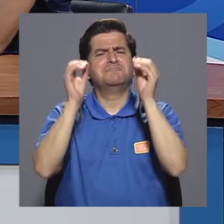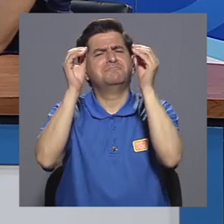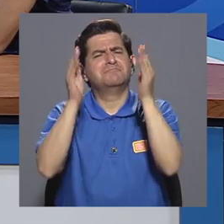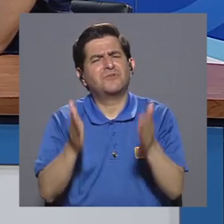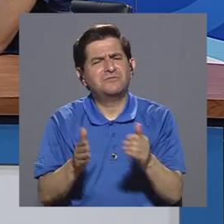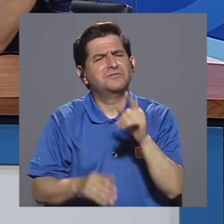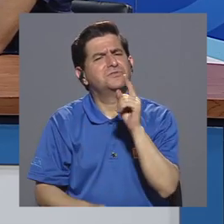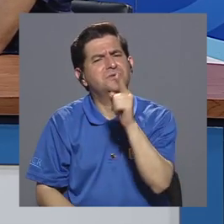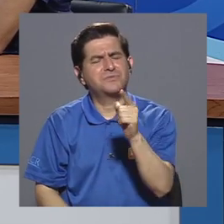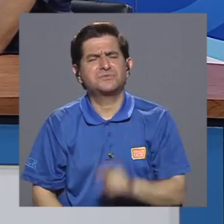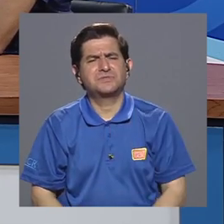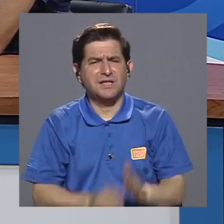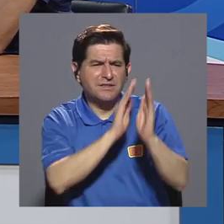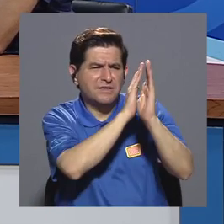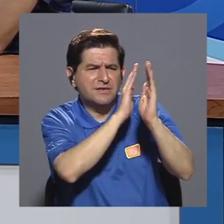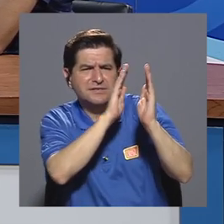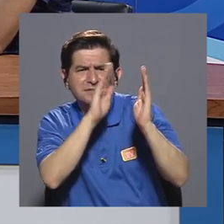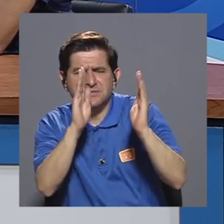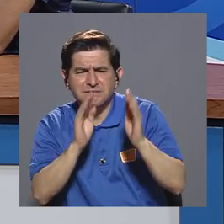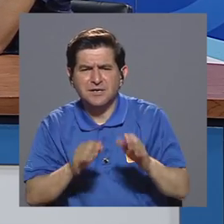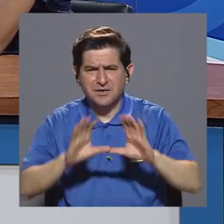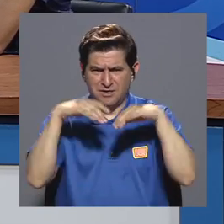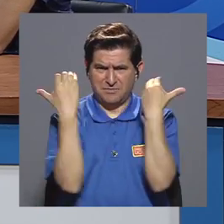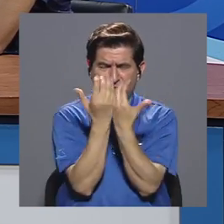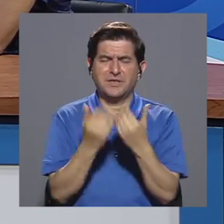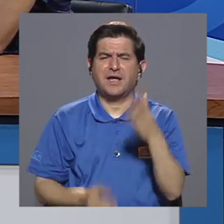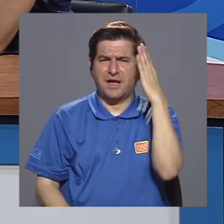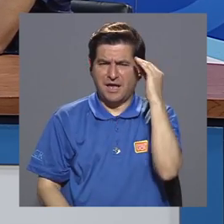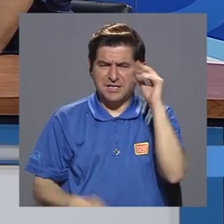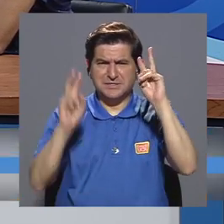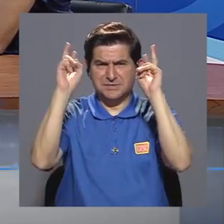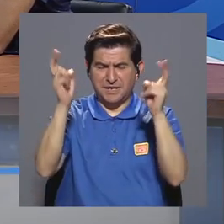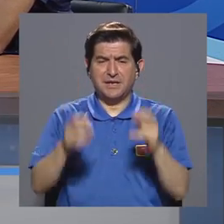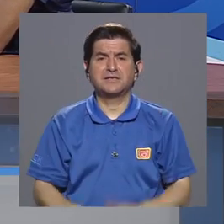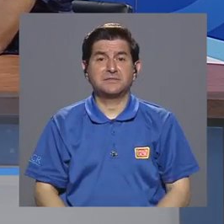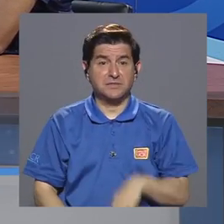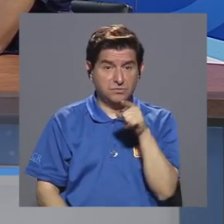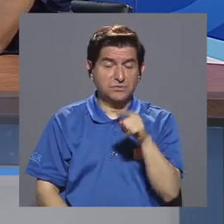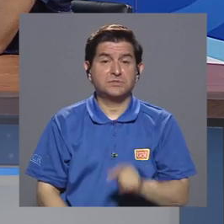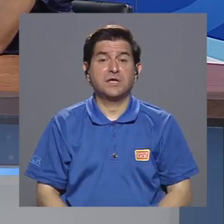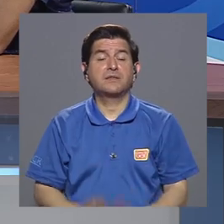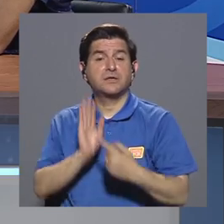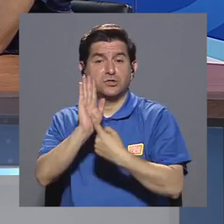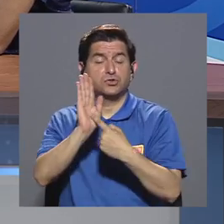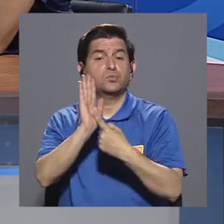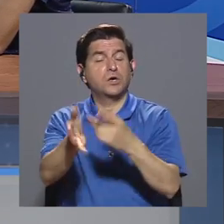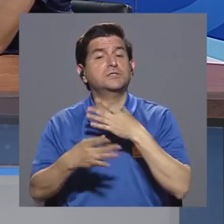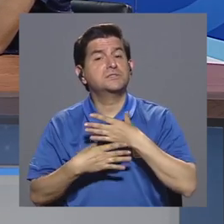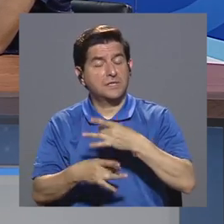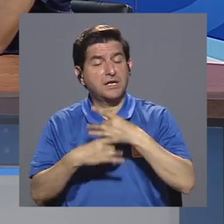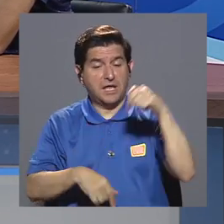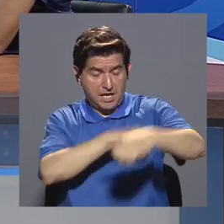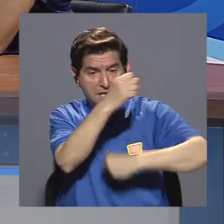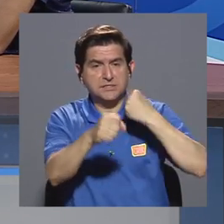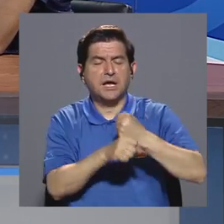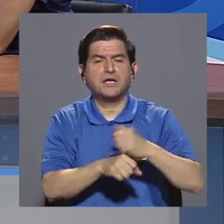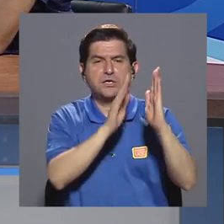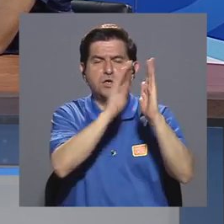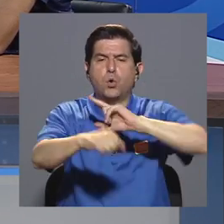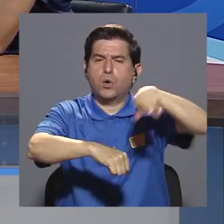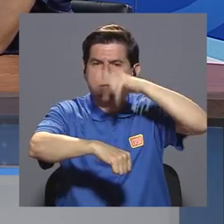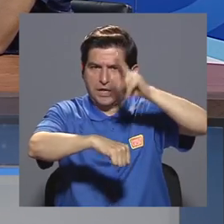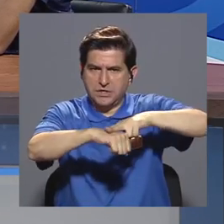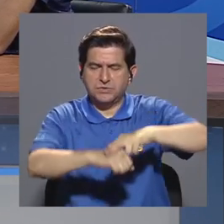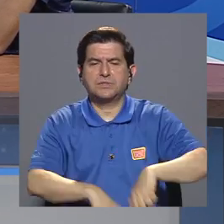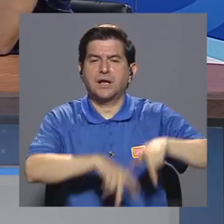Profesor, ustedes en bibliotecología tienen mucha experiencia sobre el tema, inclusive acaban de hacer este año una exposición interesantísima en la Biblioteca